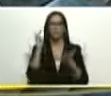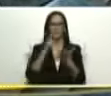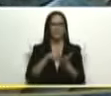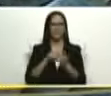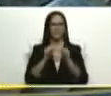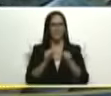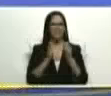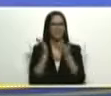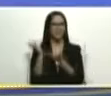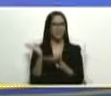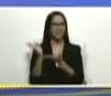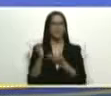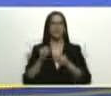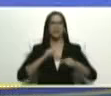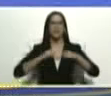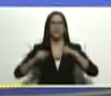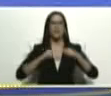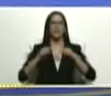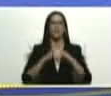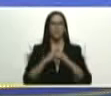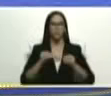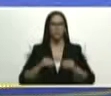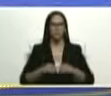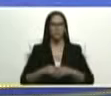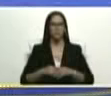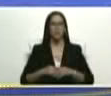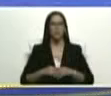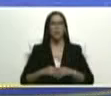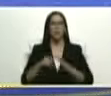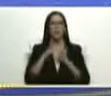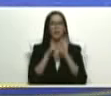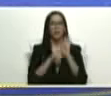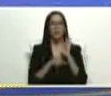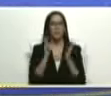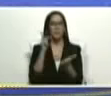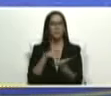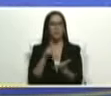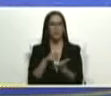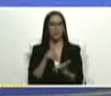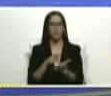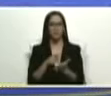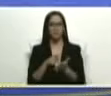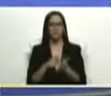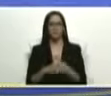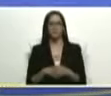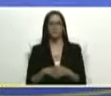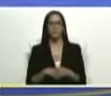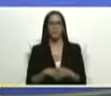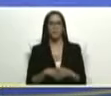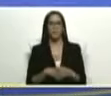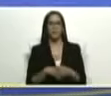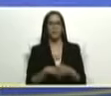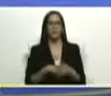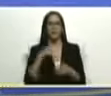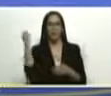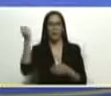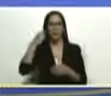y de allá dirige todo para que los programas lleguen para el estado apure